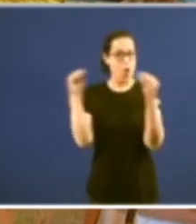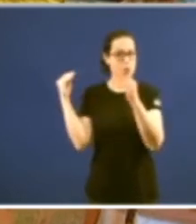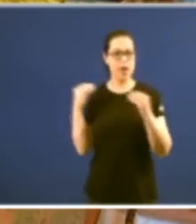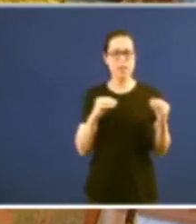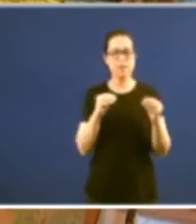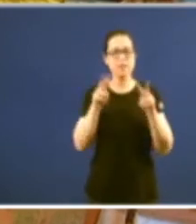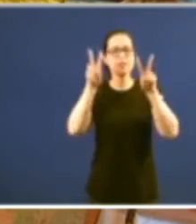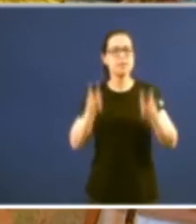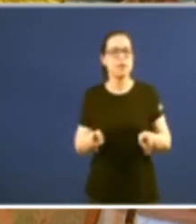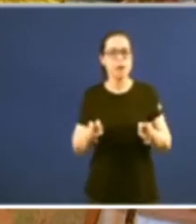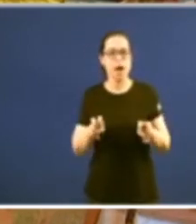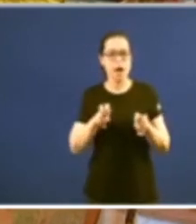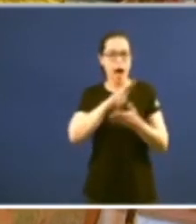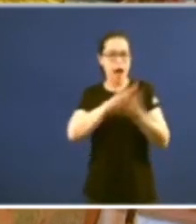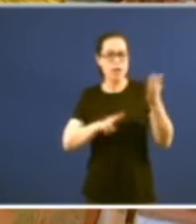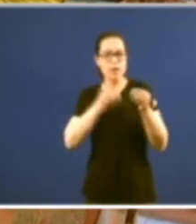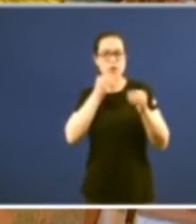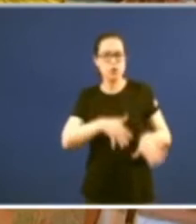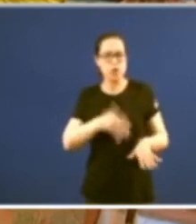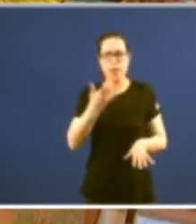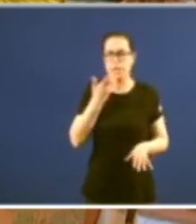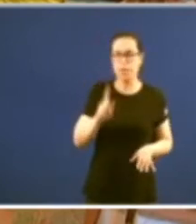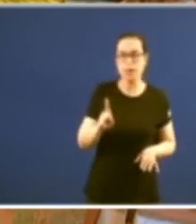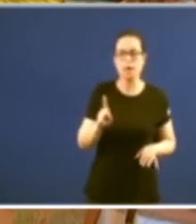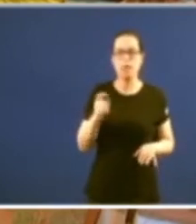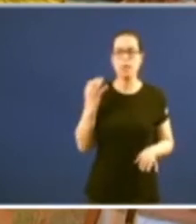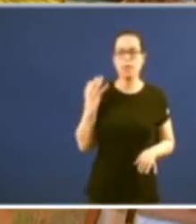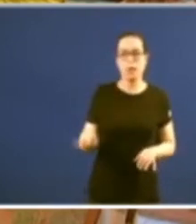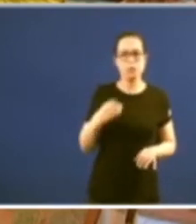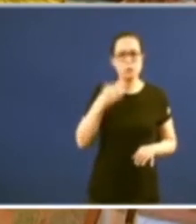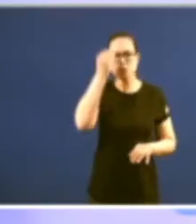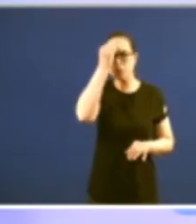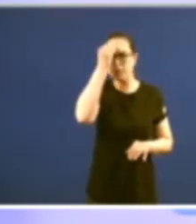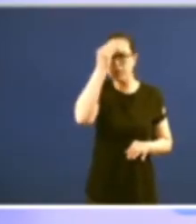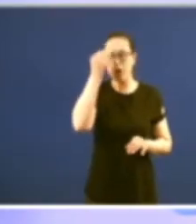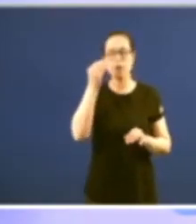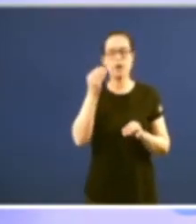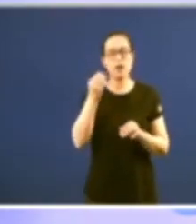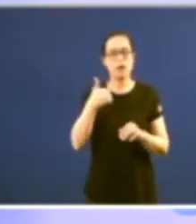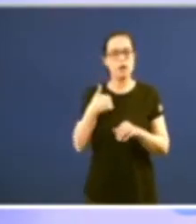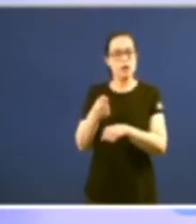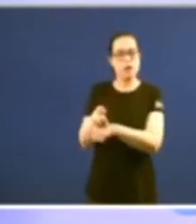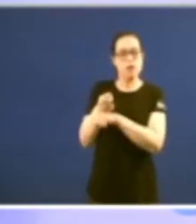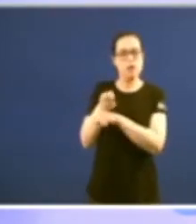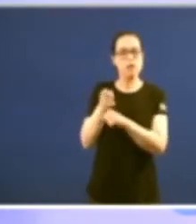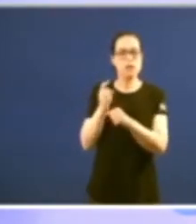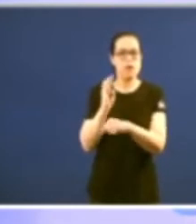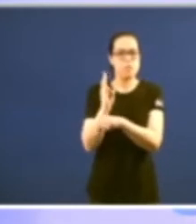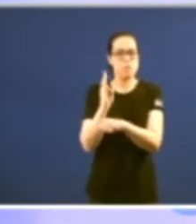a historia de Galicia eu son das que pensaba que a capacidade de disolución anticipada